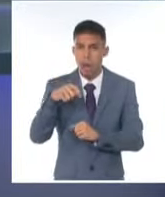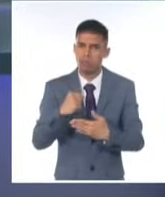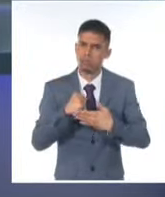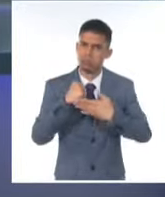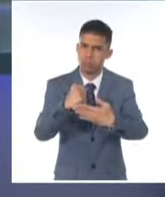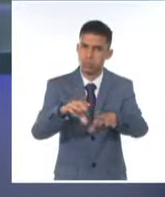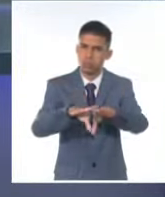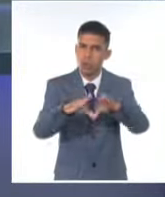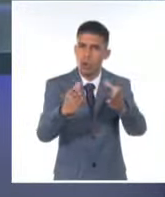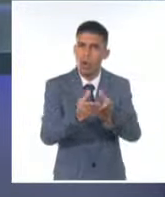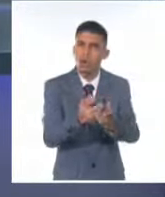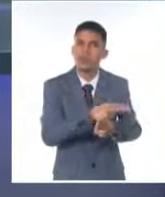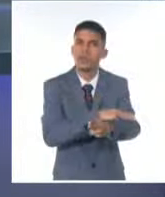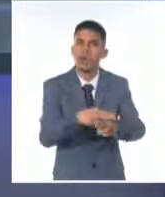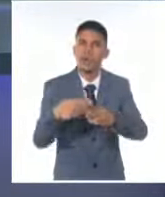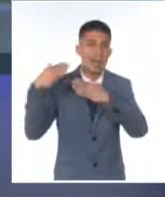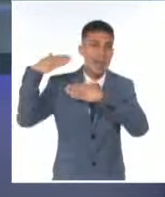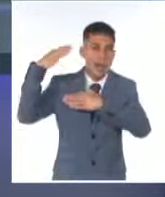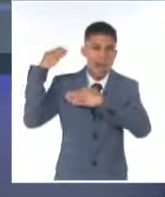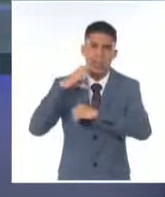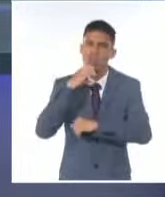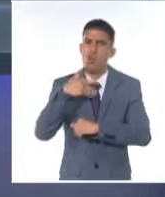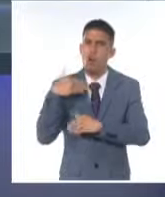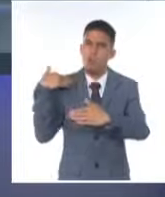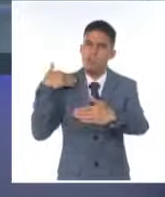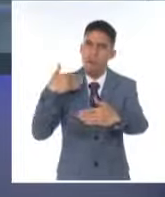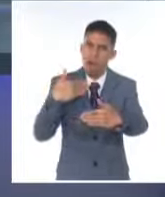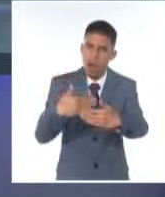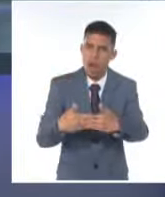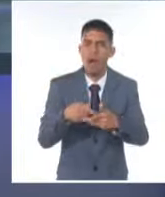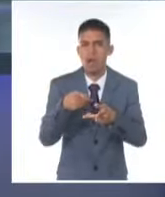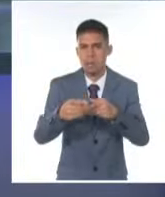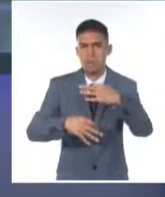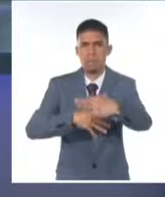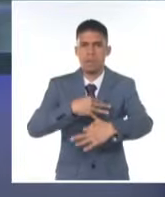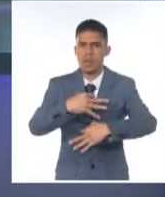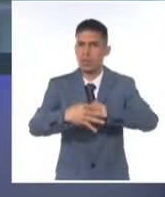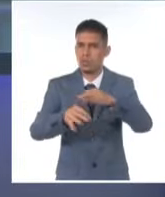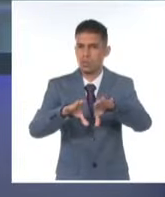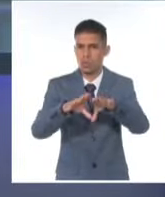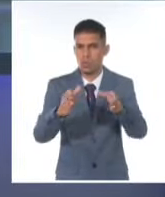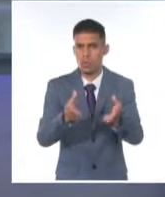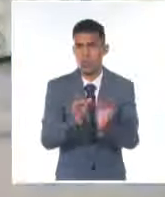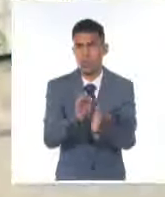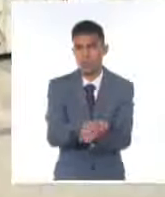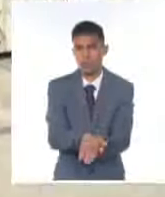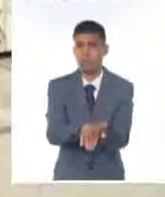reconstruir la historia y narró sus vivencias como un comprometido revolucionario.